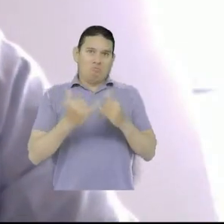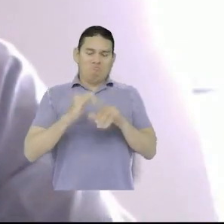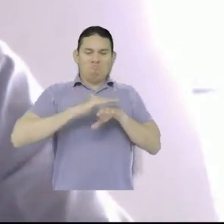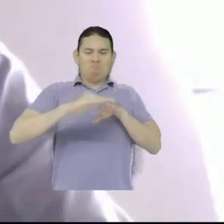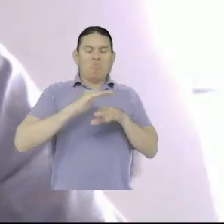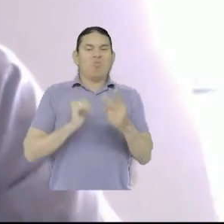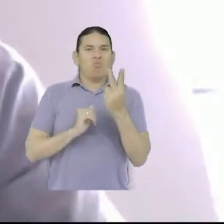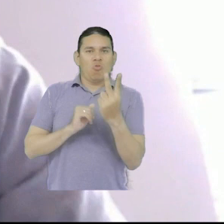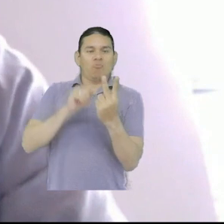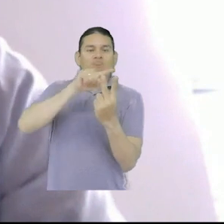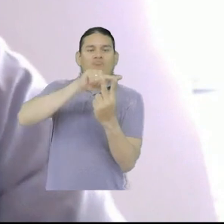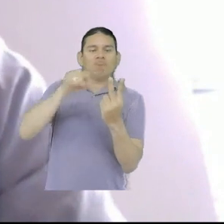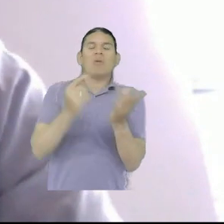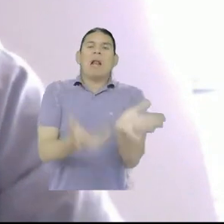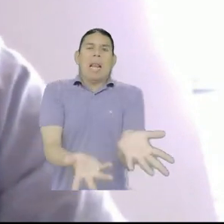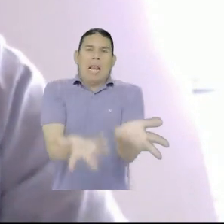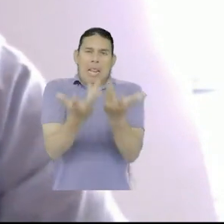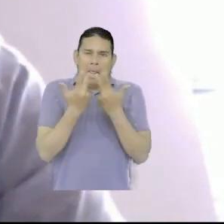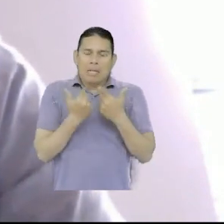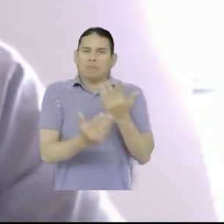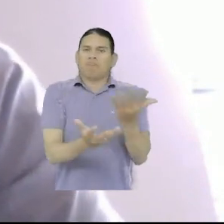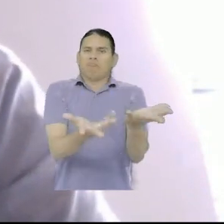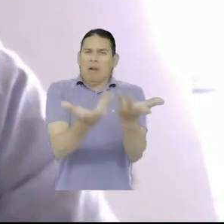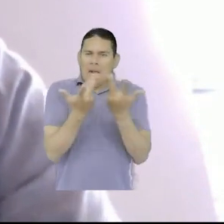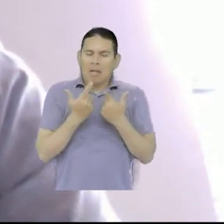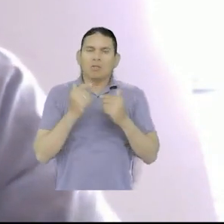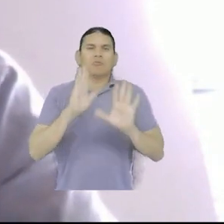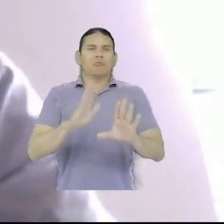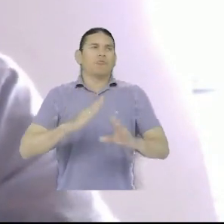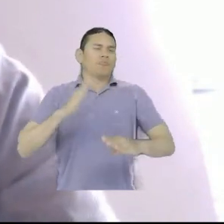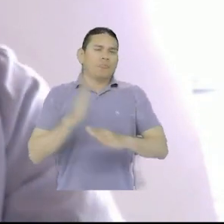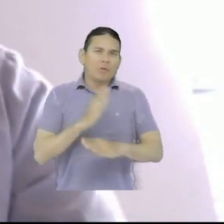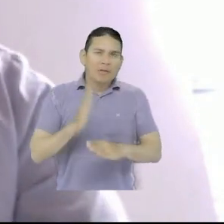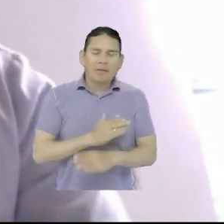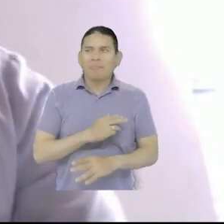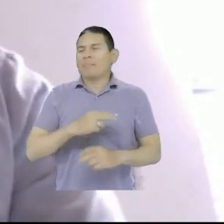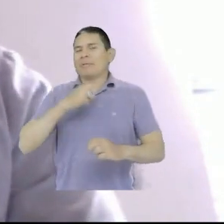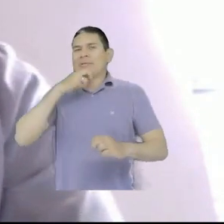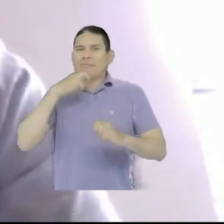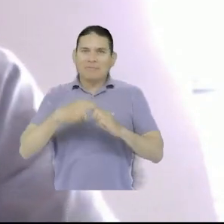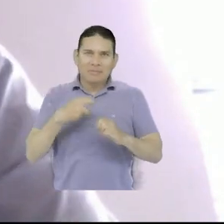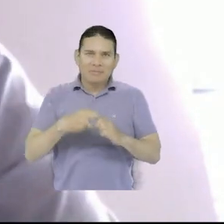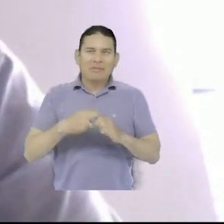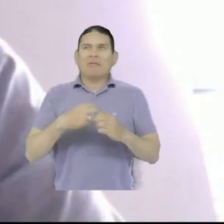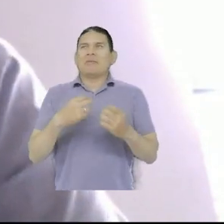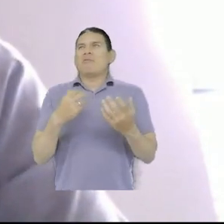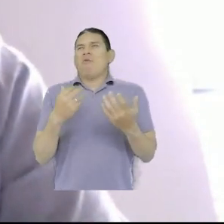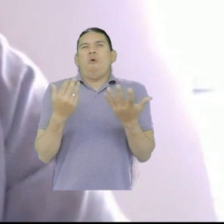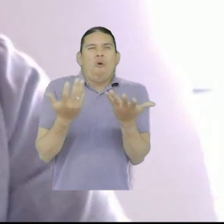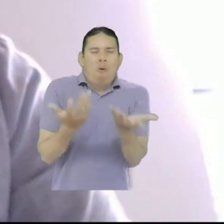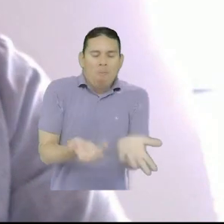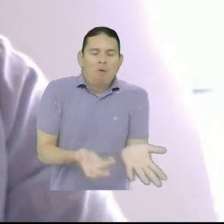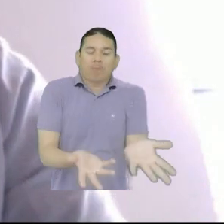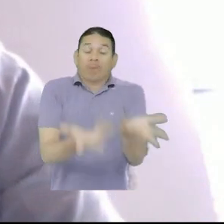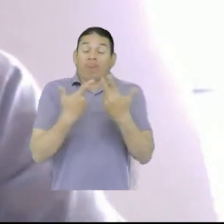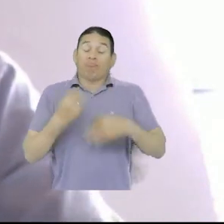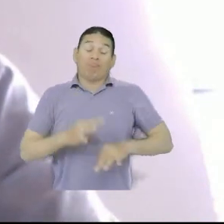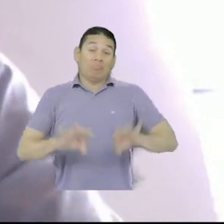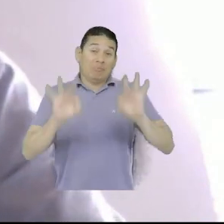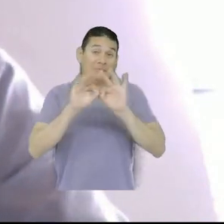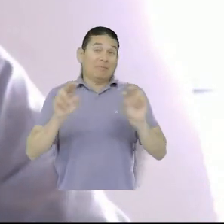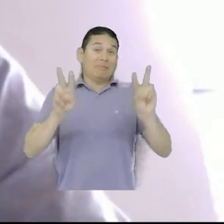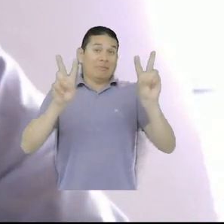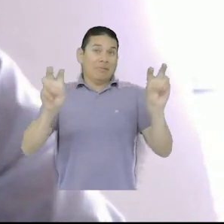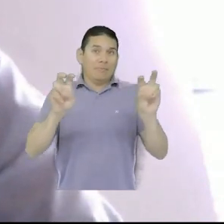invitados los que nos cuenten cómo ha sido este proceso, las dificultades y los logros que sobresalen en este importante tema.